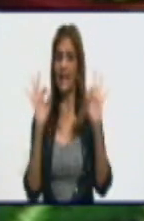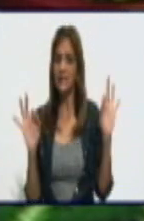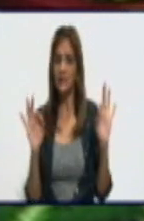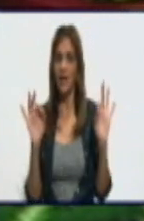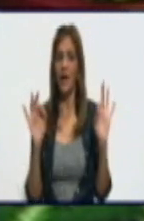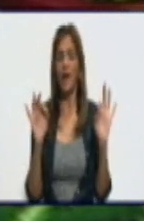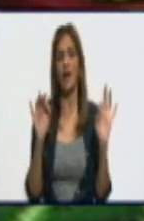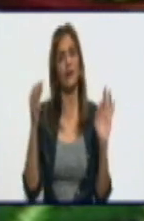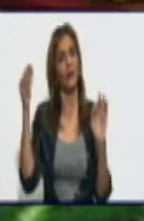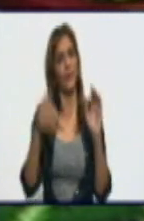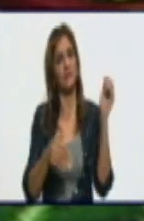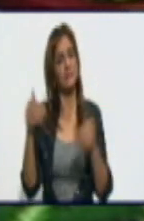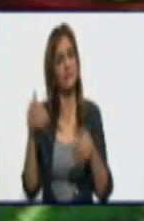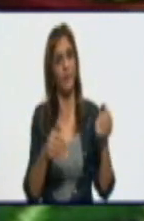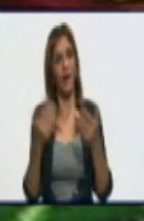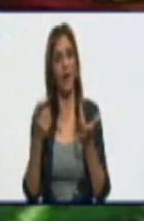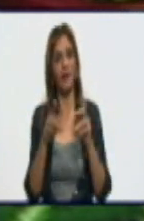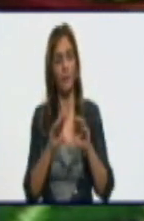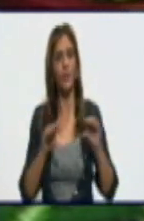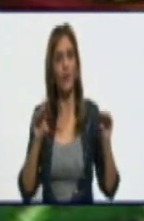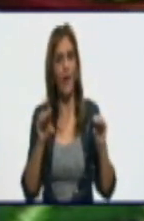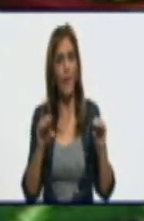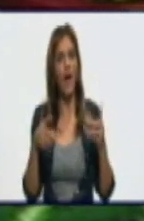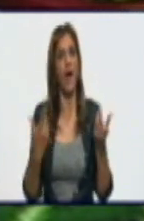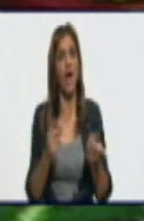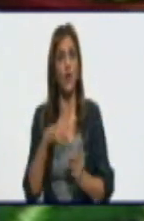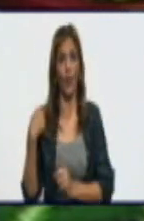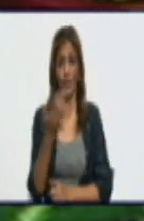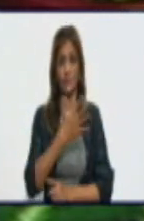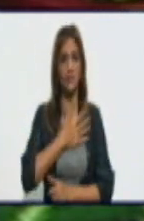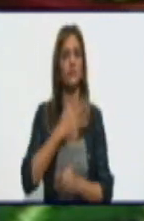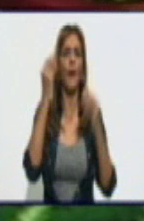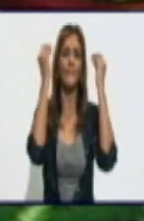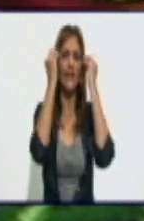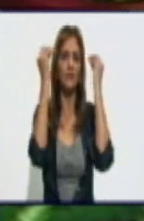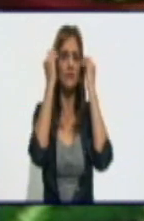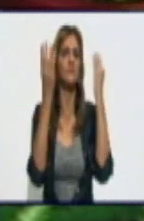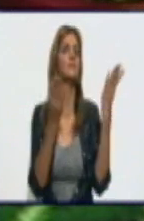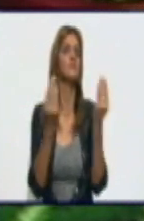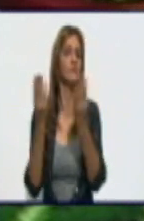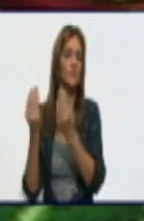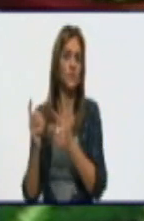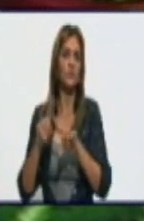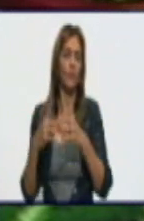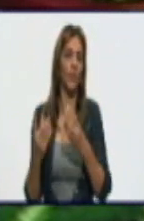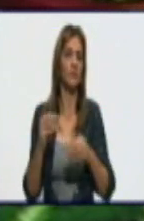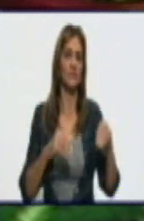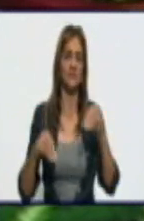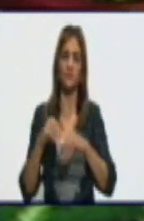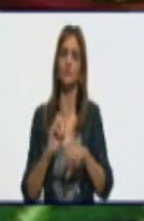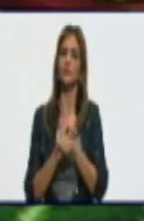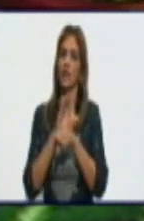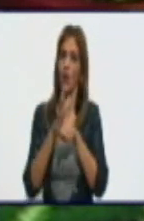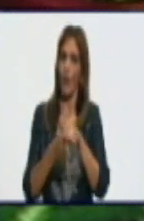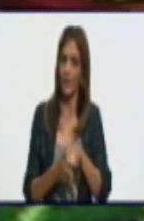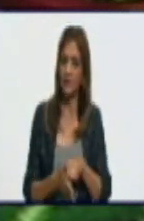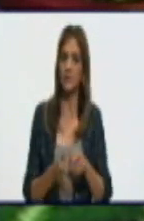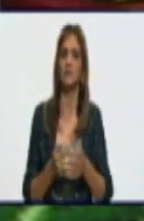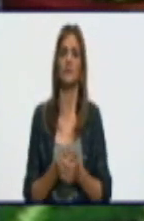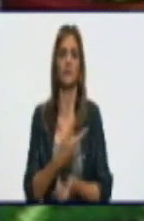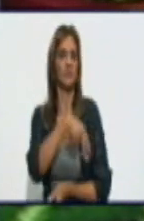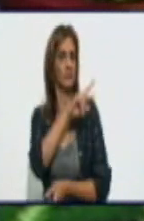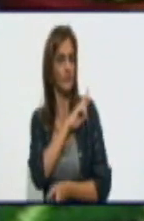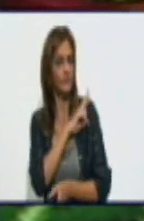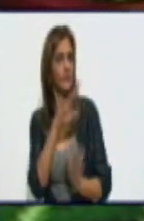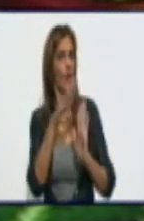en todo lo relacionado con la COVID-19, el enfrentamiento, las medidas, las acciones que se toman en el territorio.